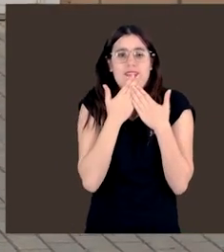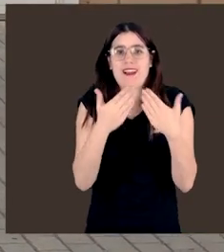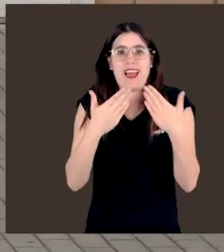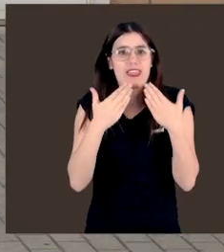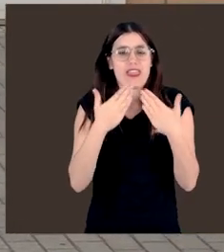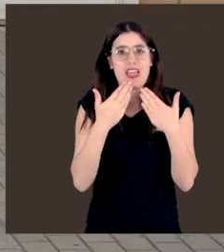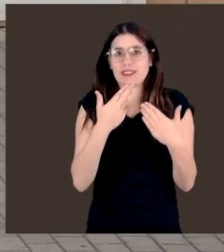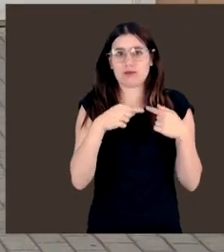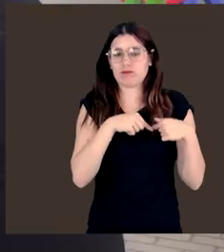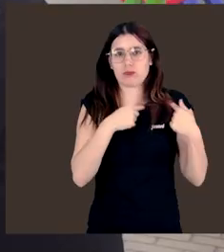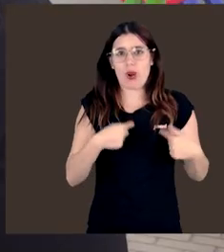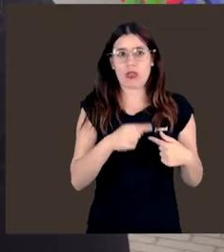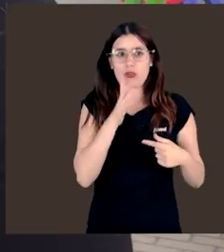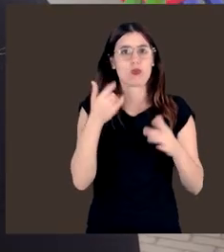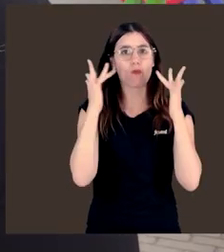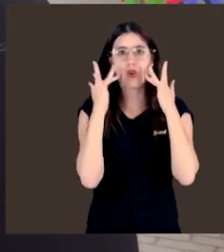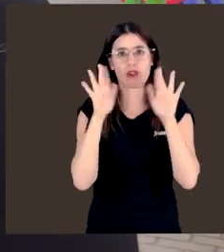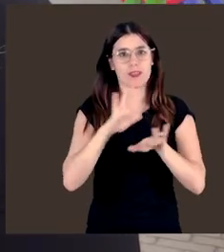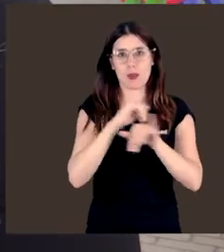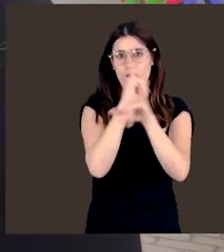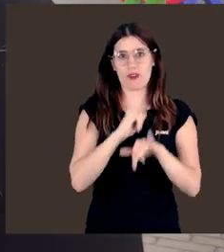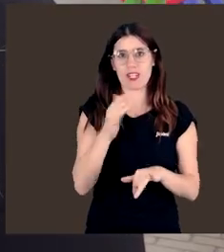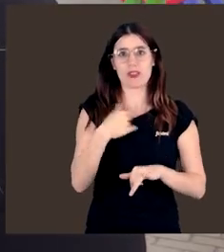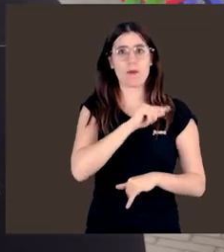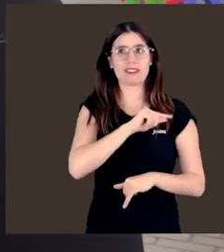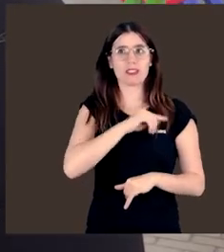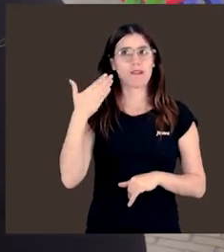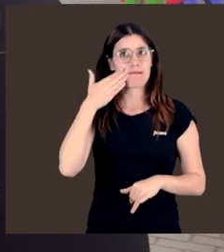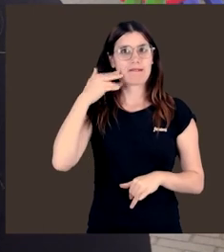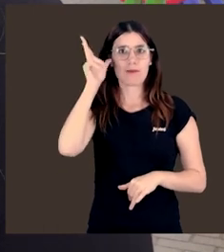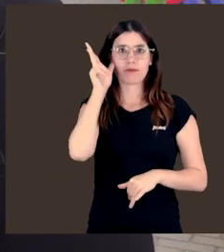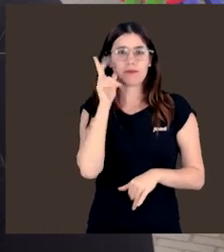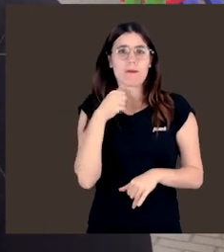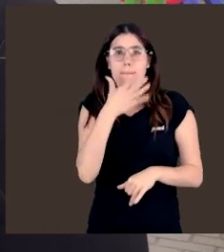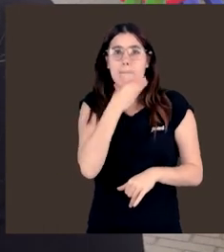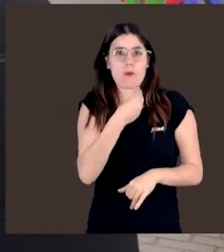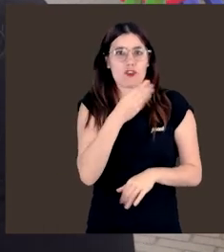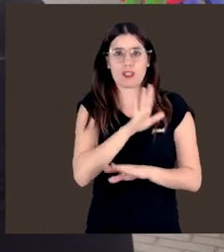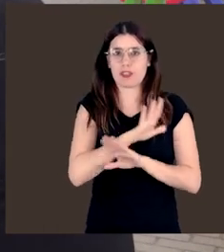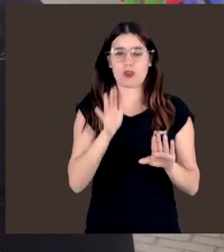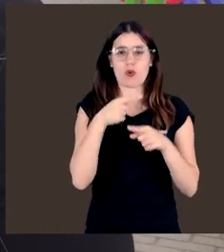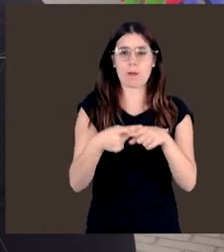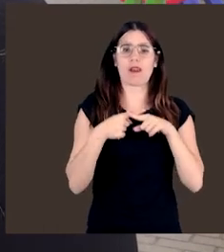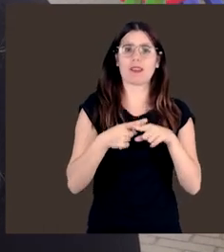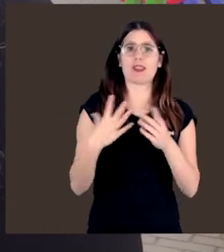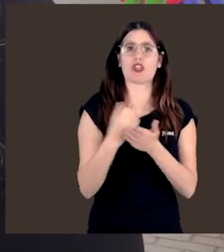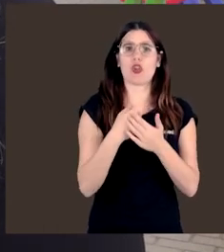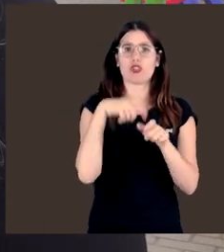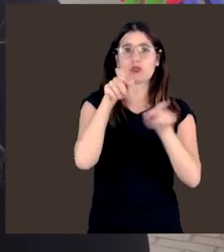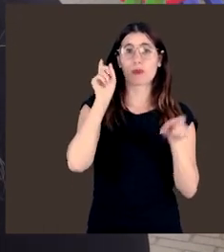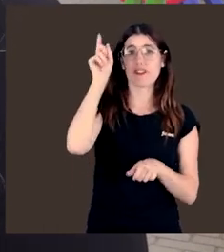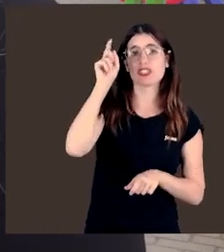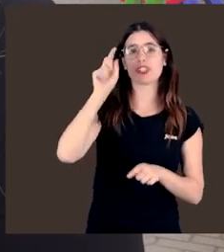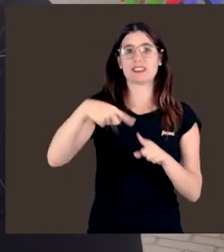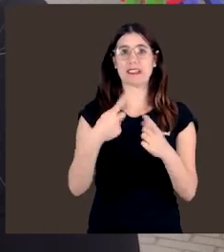profundo agradecimiento y la verdad es que muy contenta, me siento muy honrada, ha sido precioso estar con, compartir